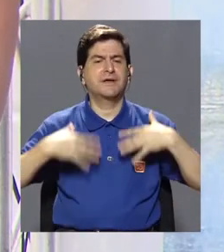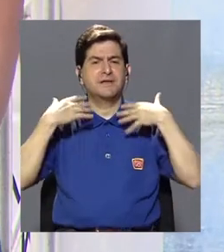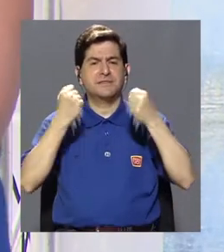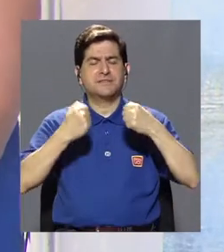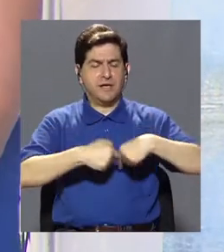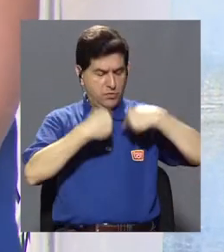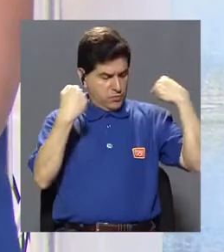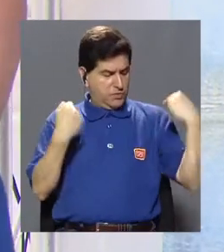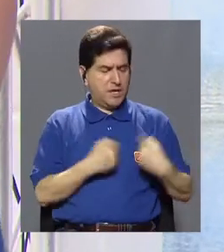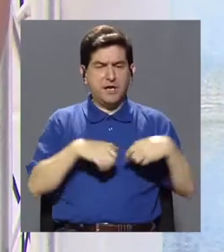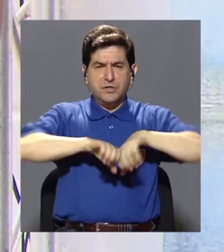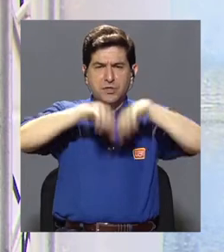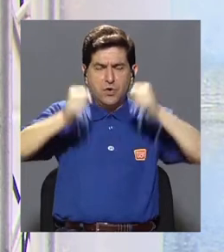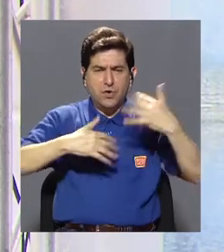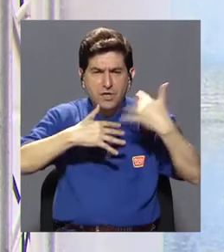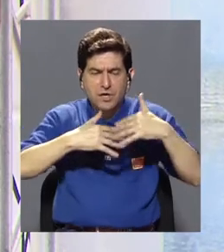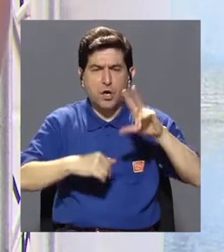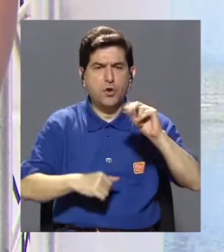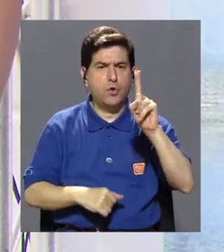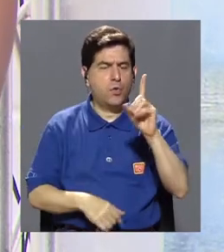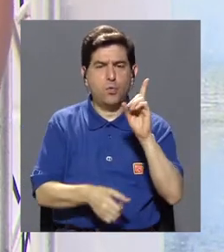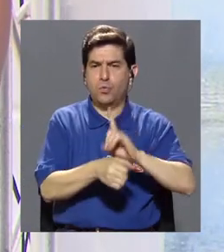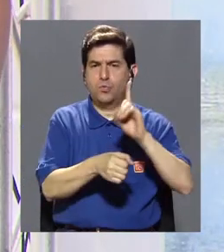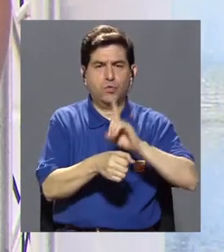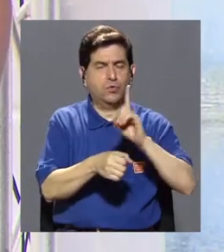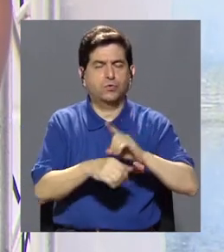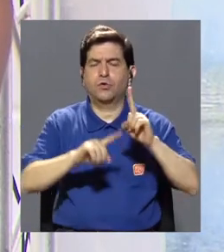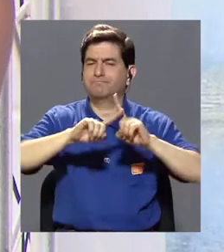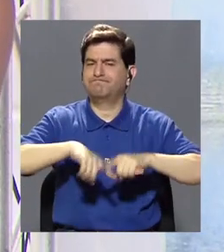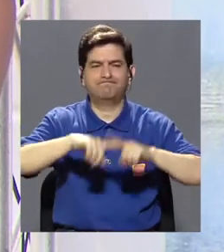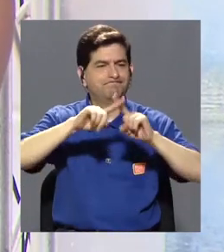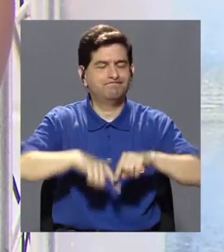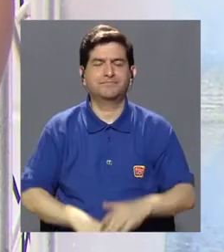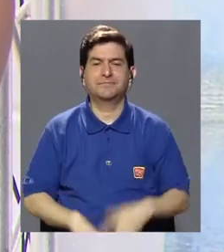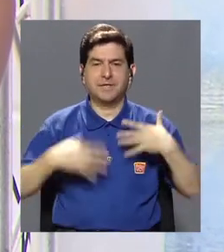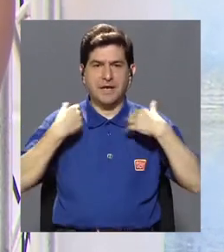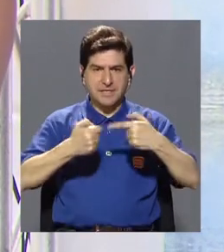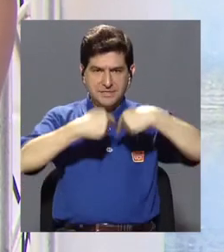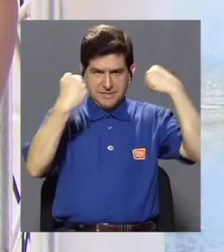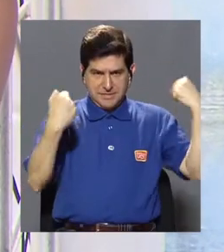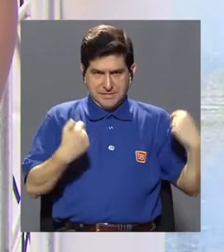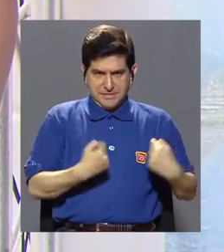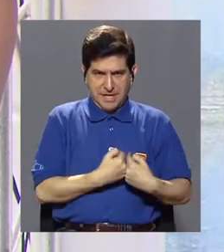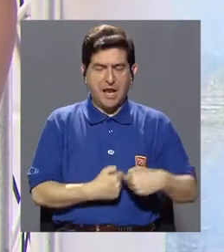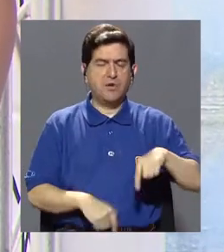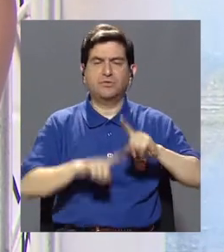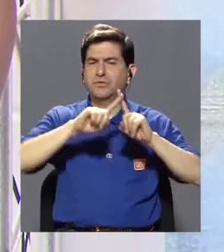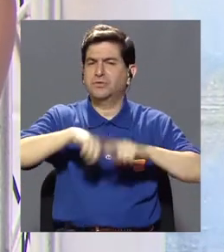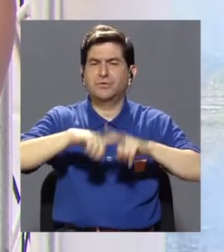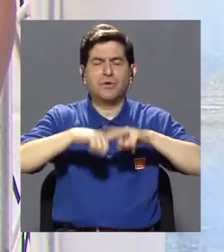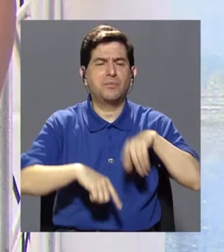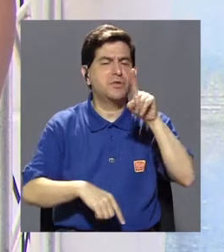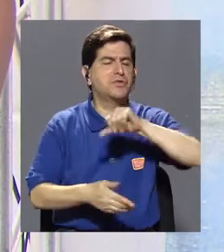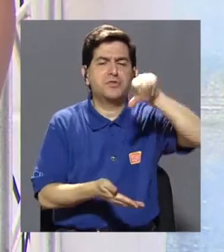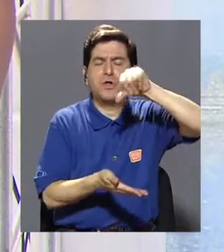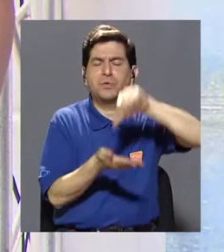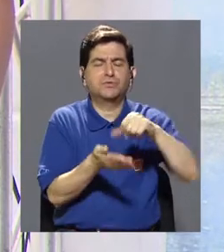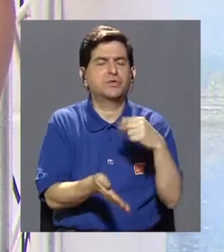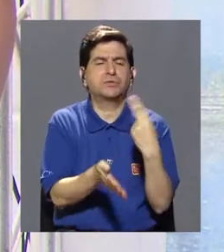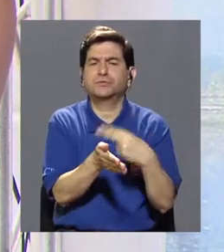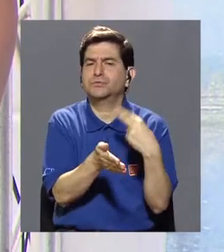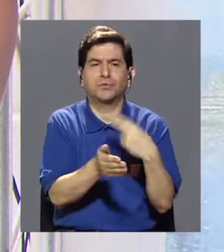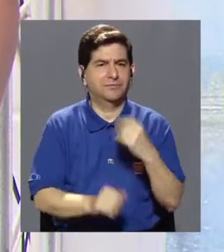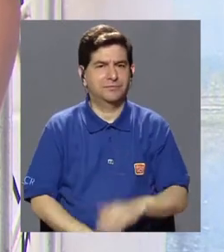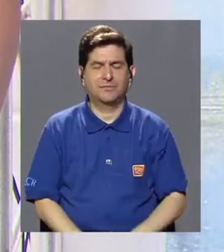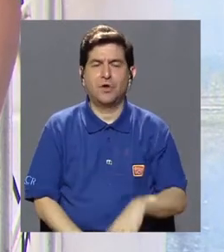La salud cardiovascular no depende de un médico, la salud del corazón no depende